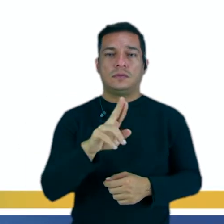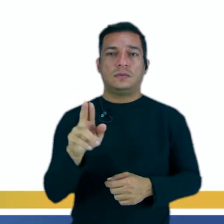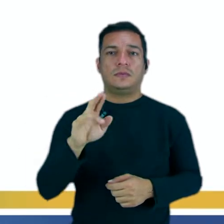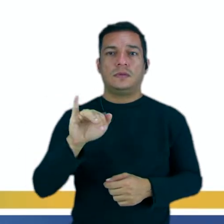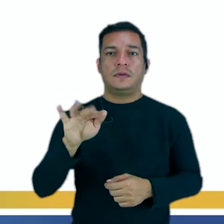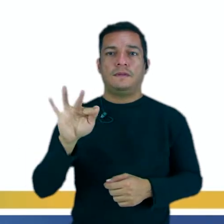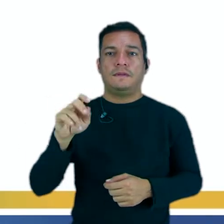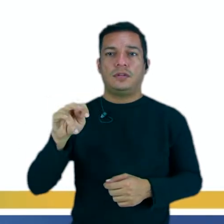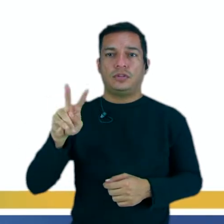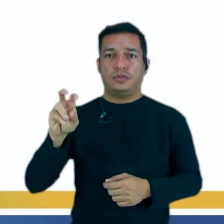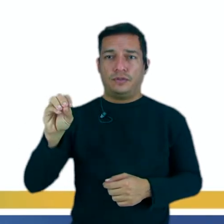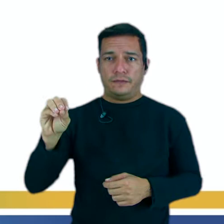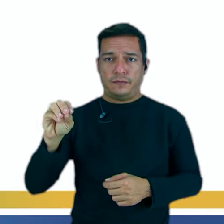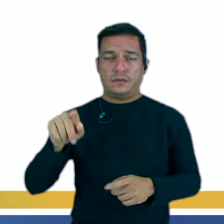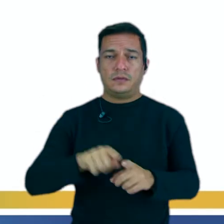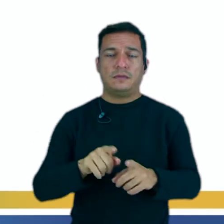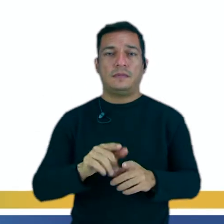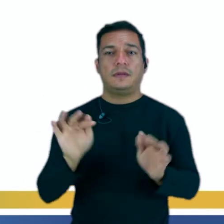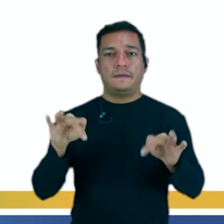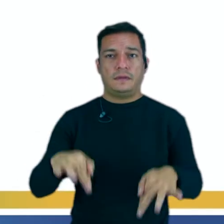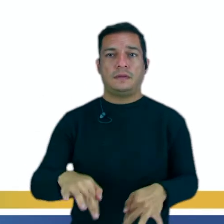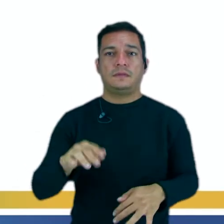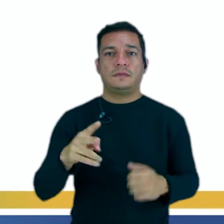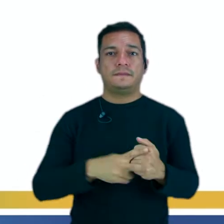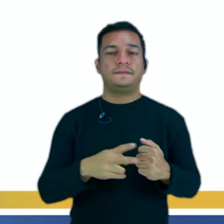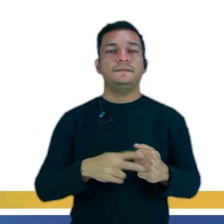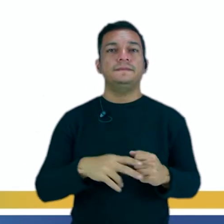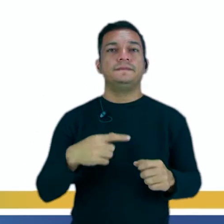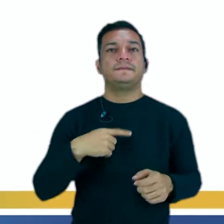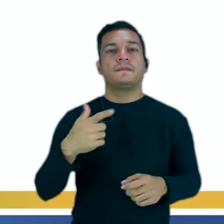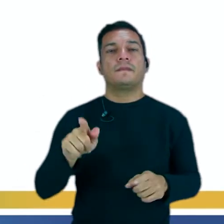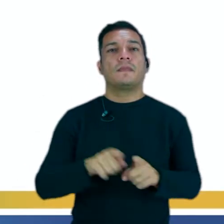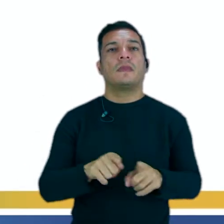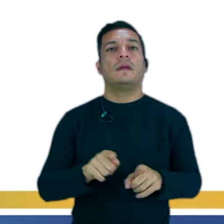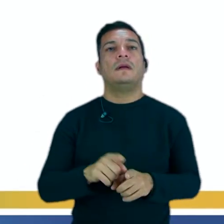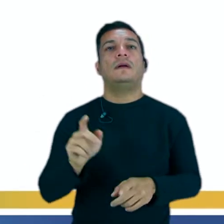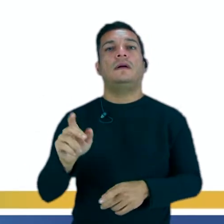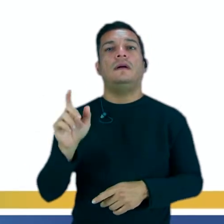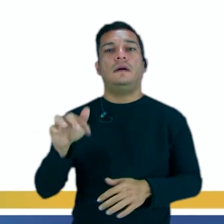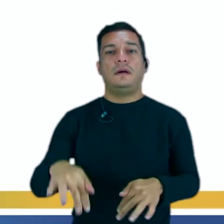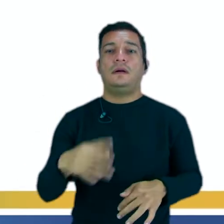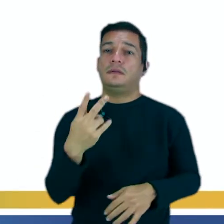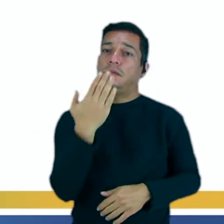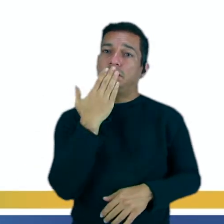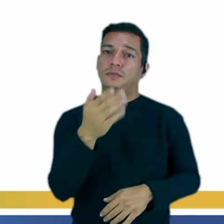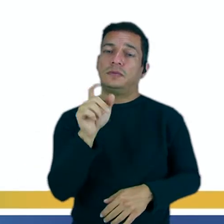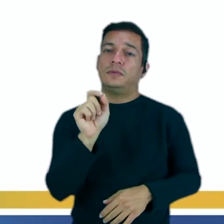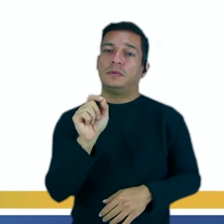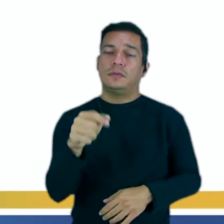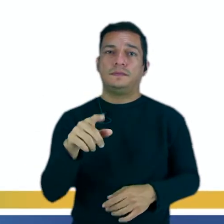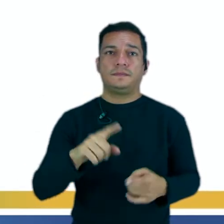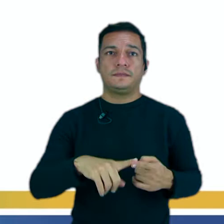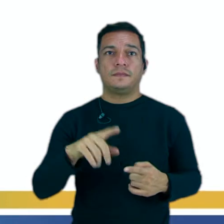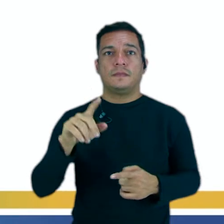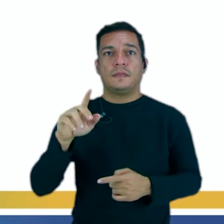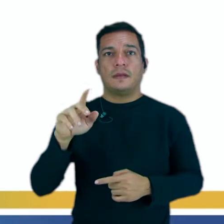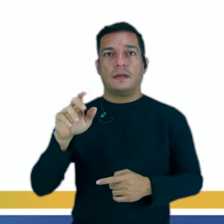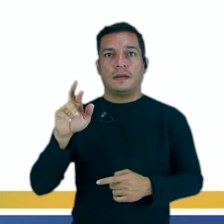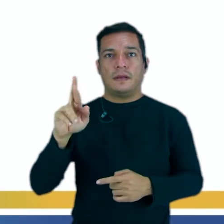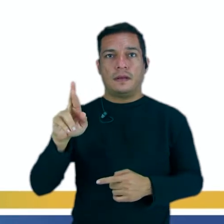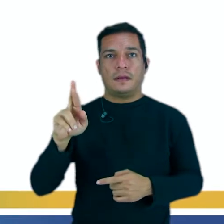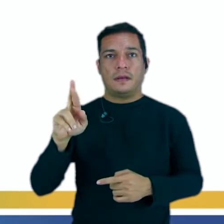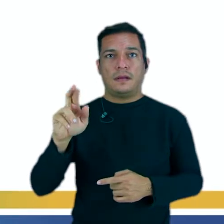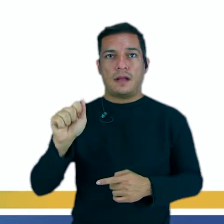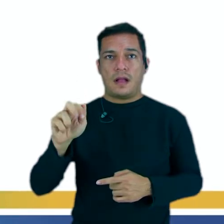de infinitivo, que es la terminación del verbo. Y ahí, esta terminación puede ser de tres tipos, que son AR, o